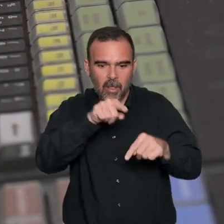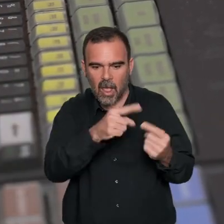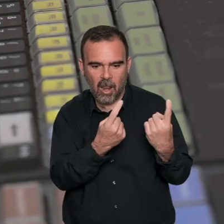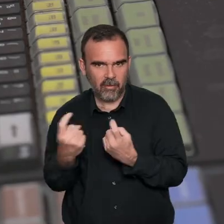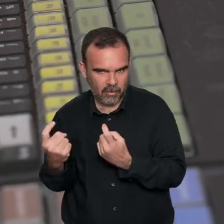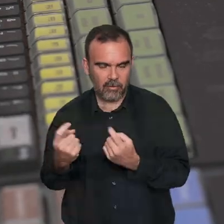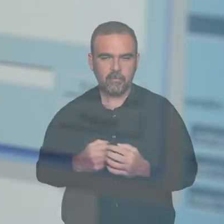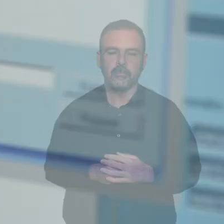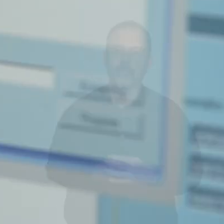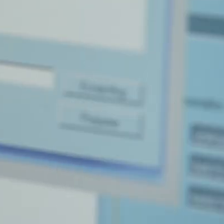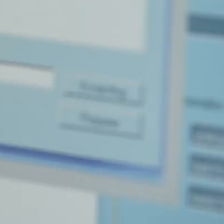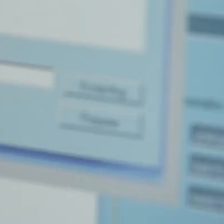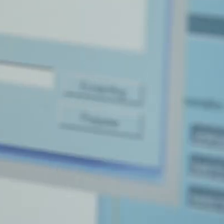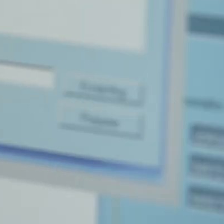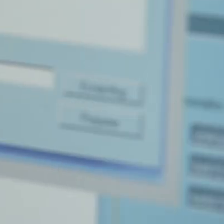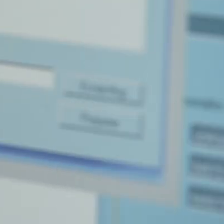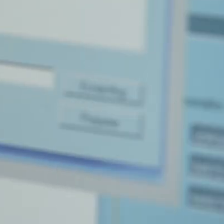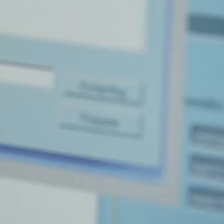ayuda de acuerdo a las necesidades.